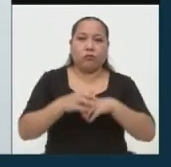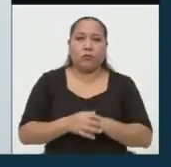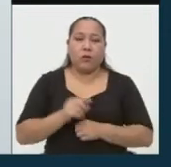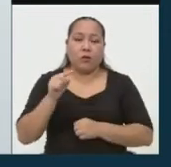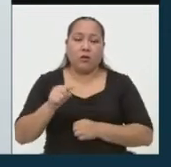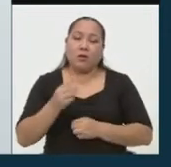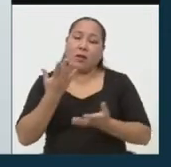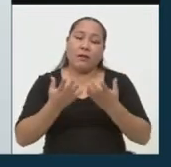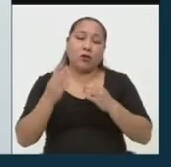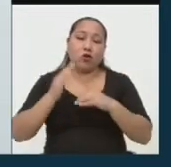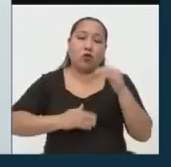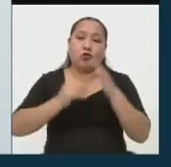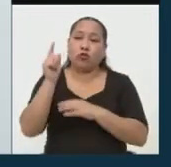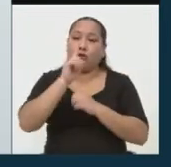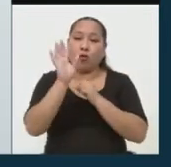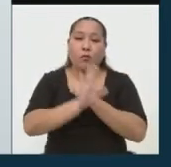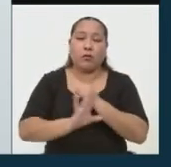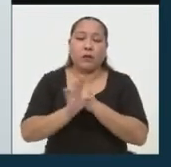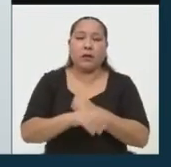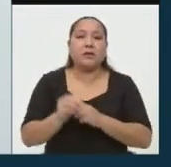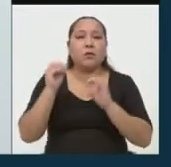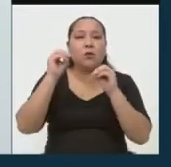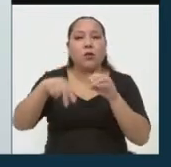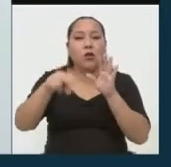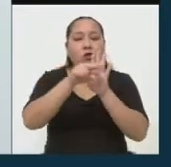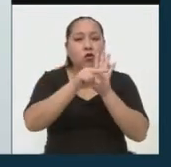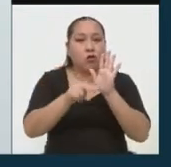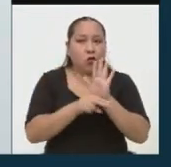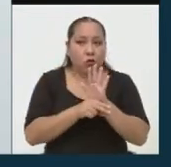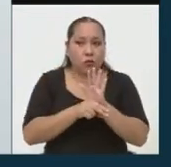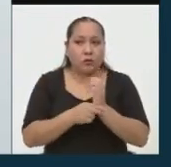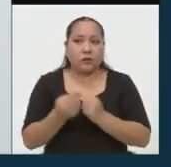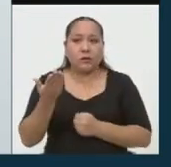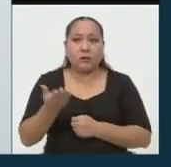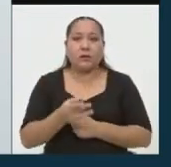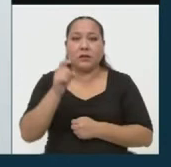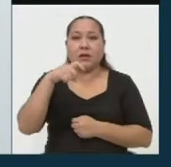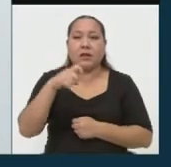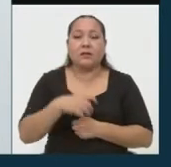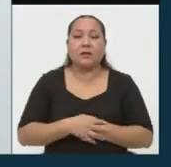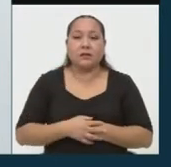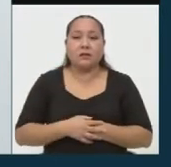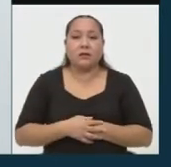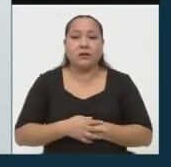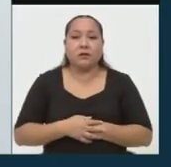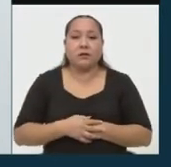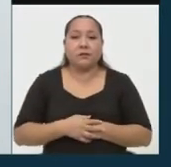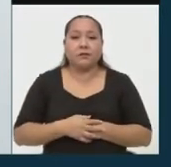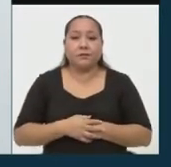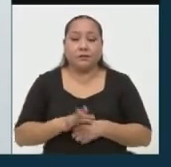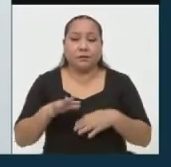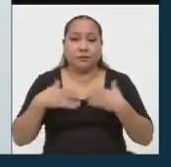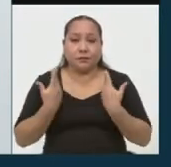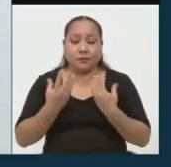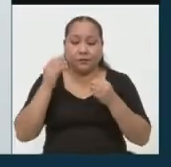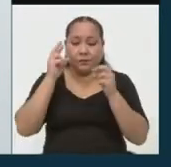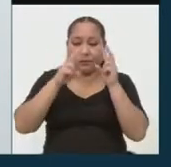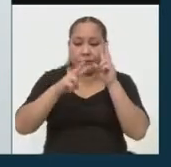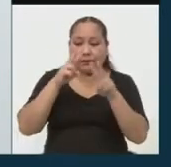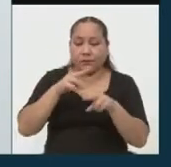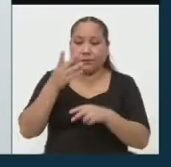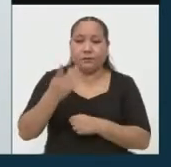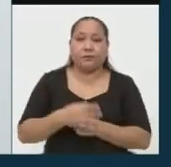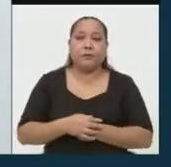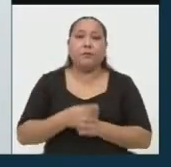no seguras. Existen las normas y es necesario poder abordarlas estas,